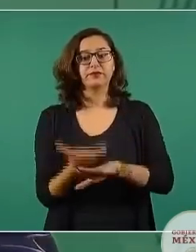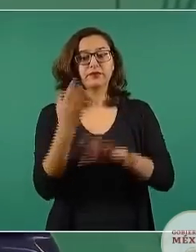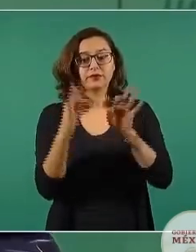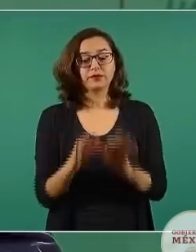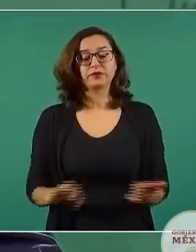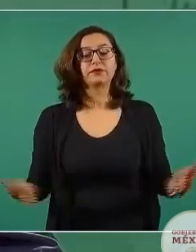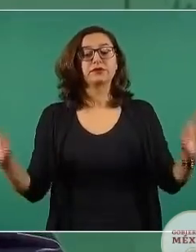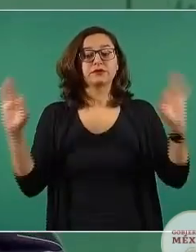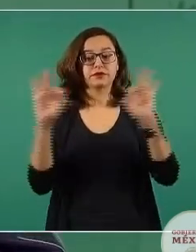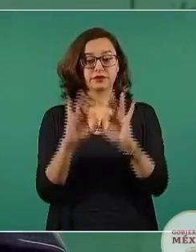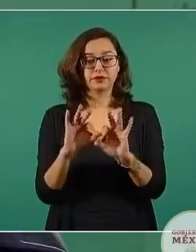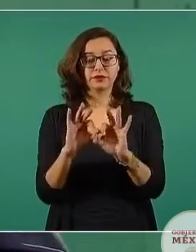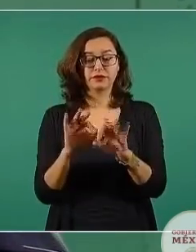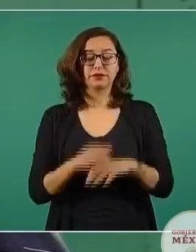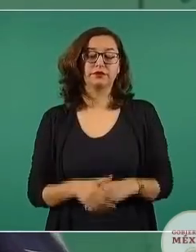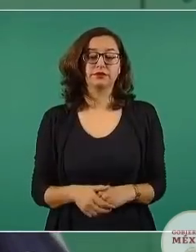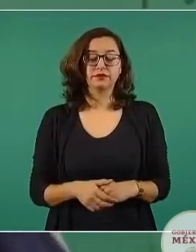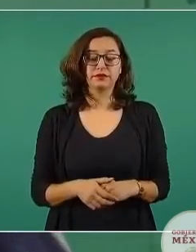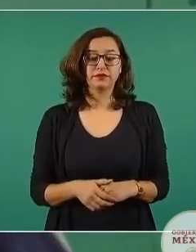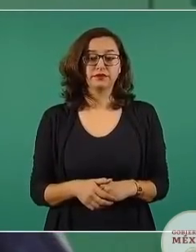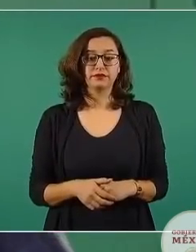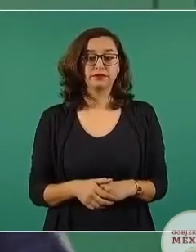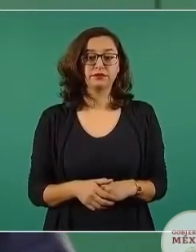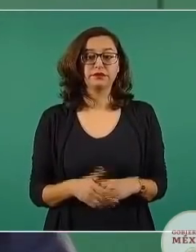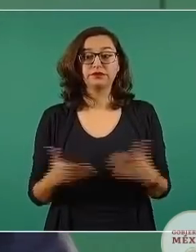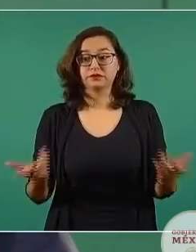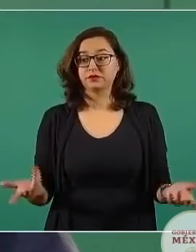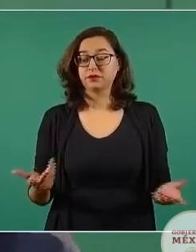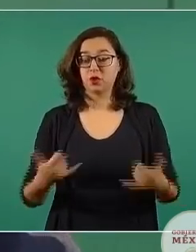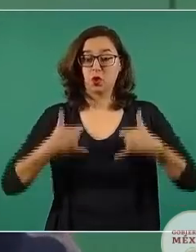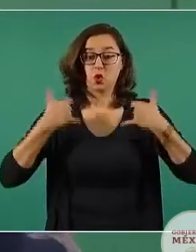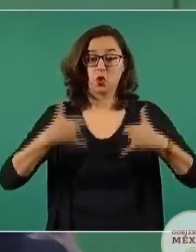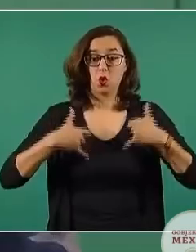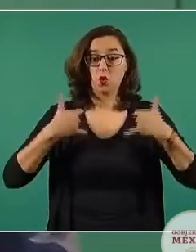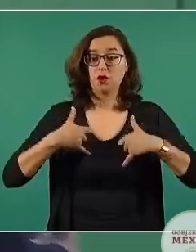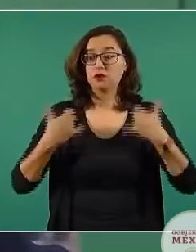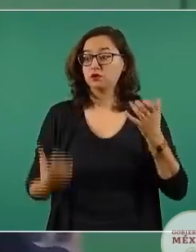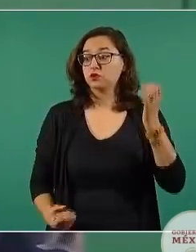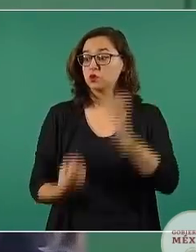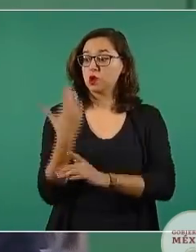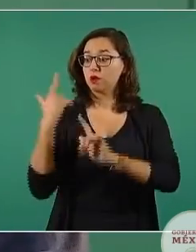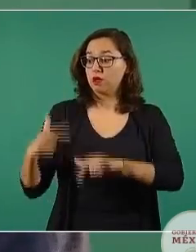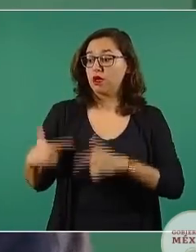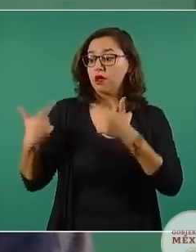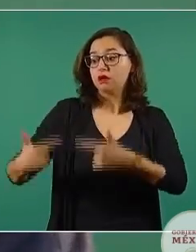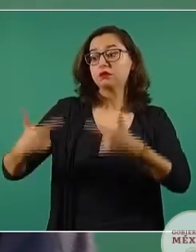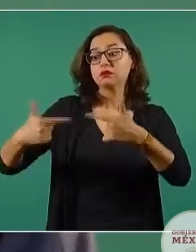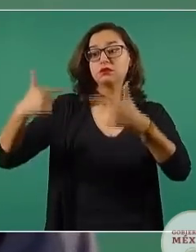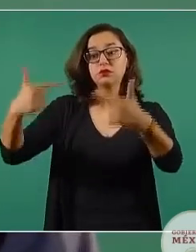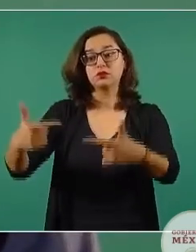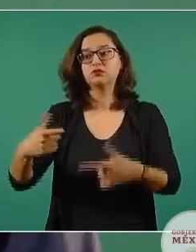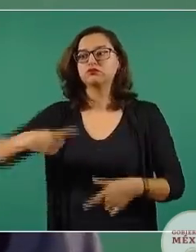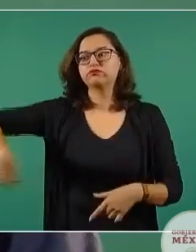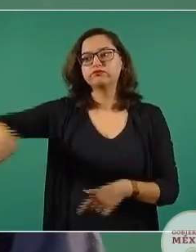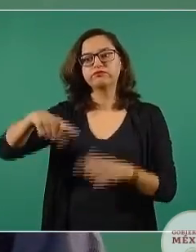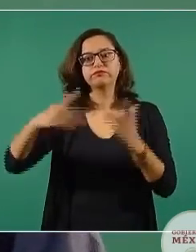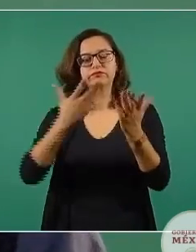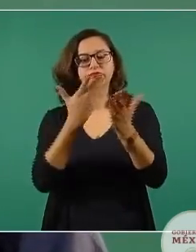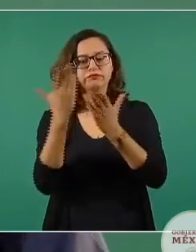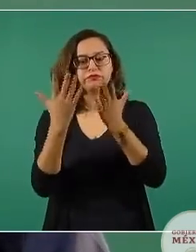sobre todo en las nuevas generaciones, los jóvenes, que